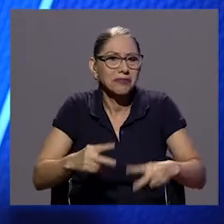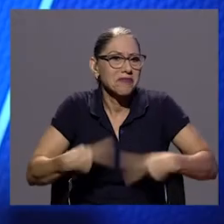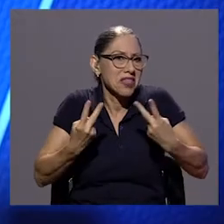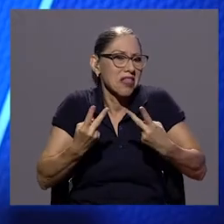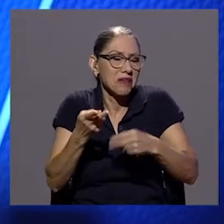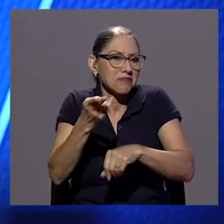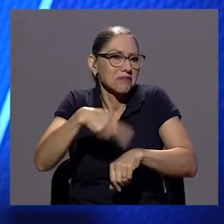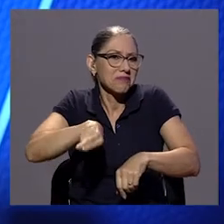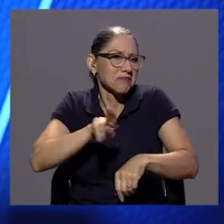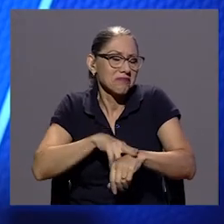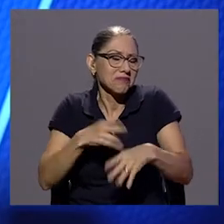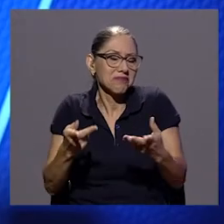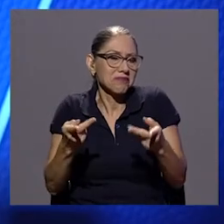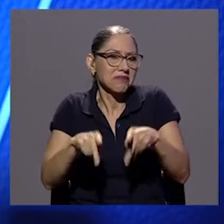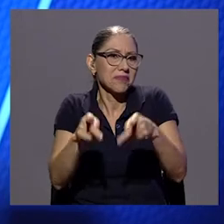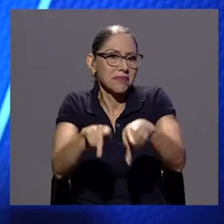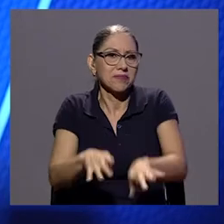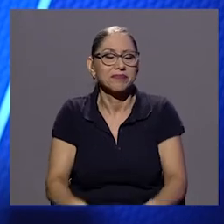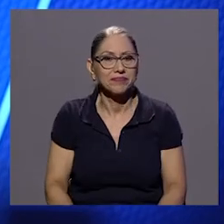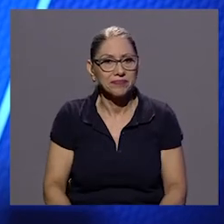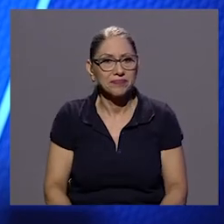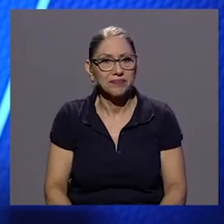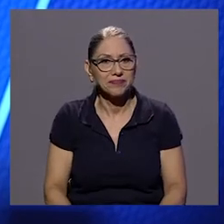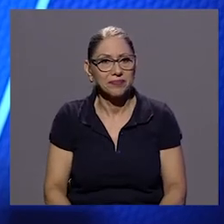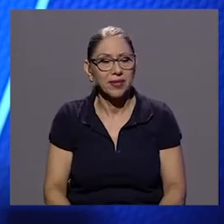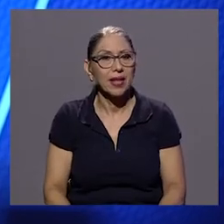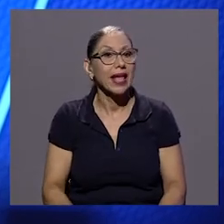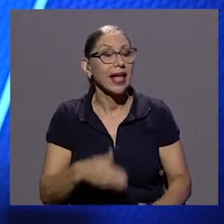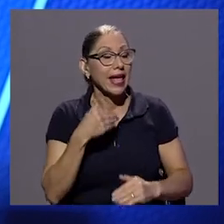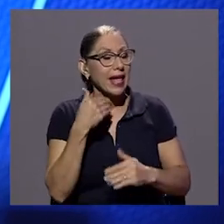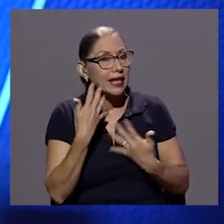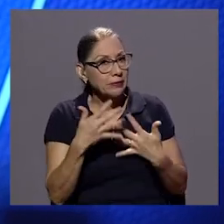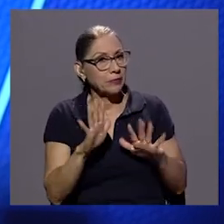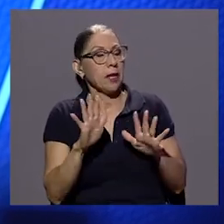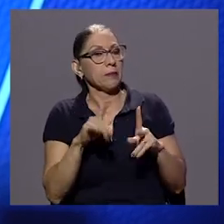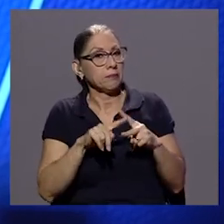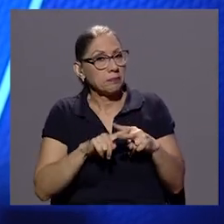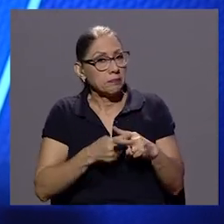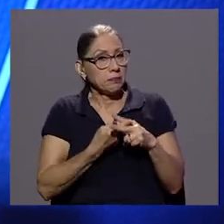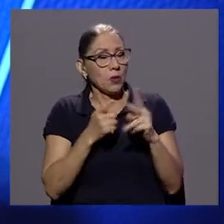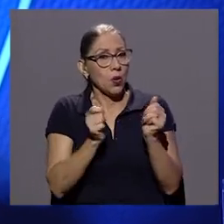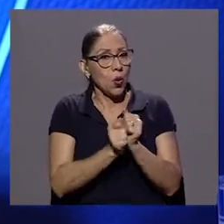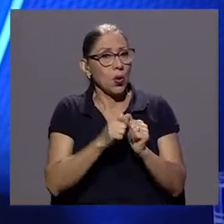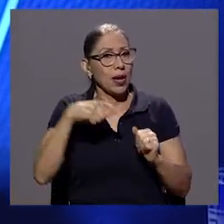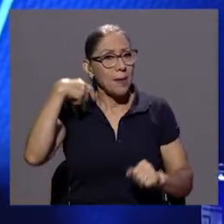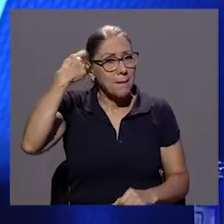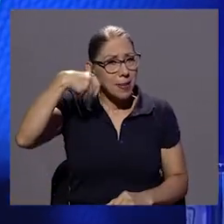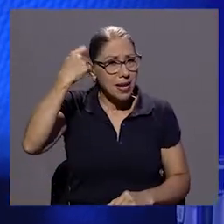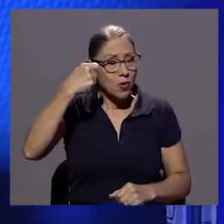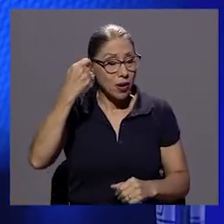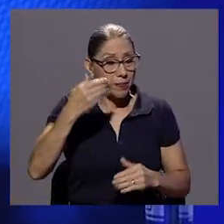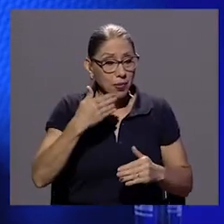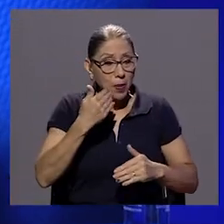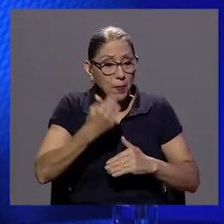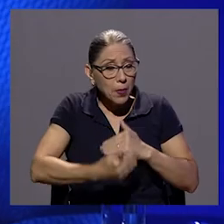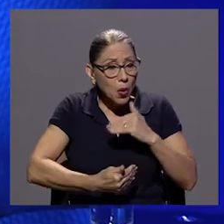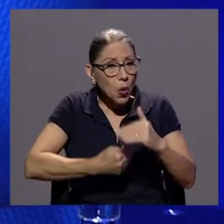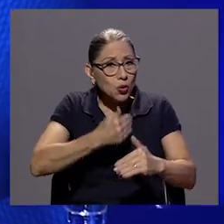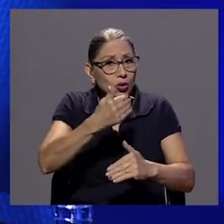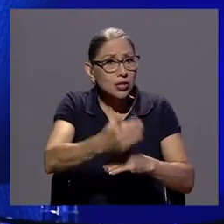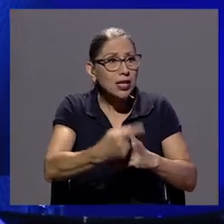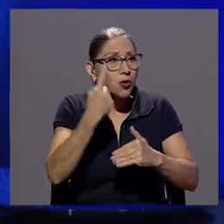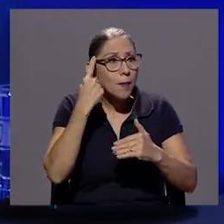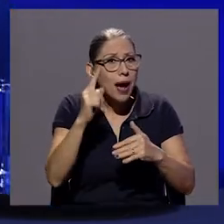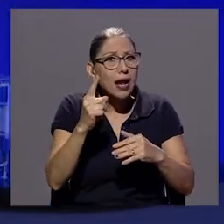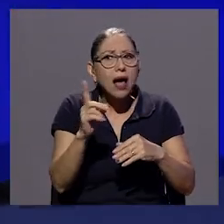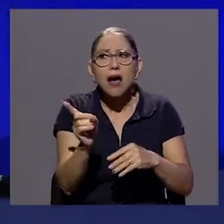el proceso entrando un poco ya en la película el proceso de montaje aquí es fundamental ¿no? el cómo cómo ir ilvanando